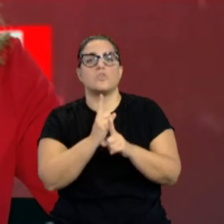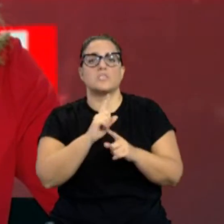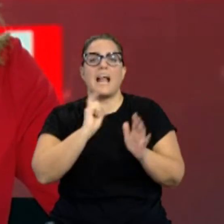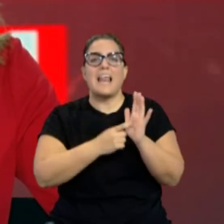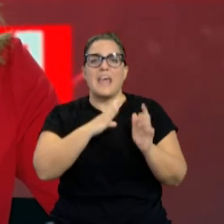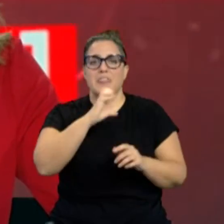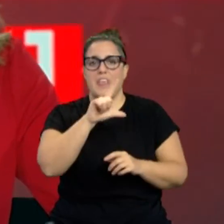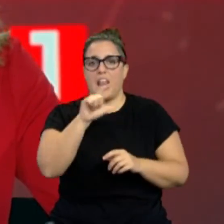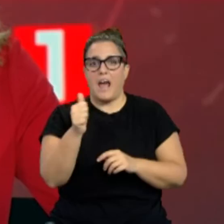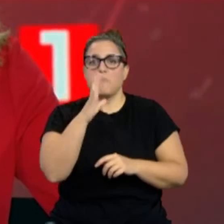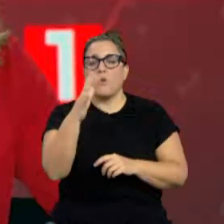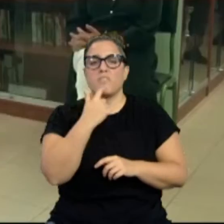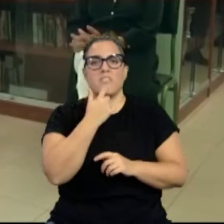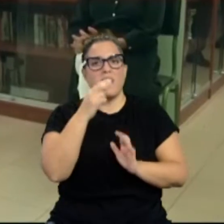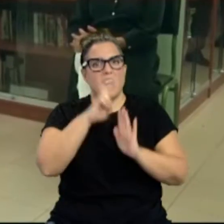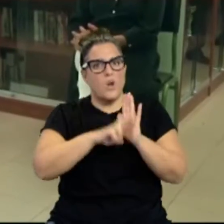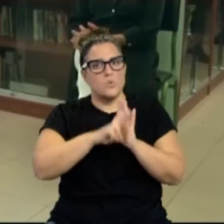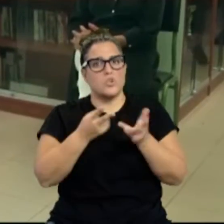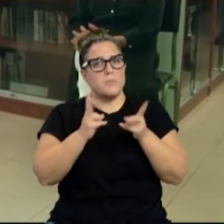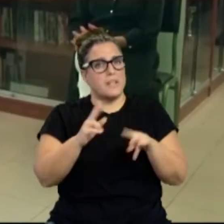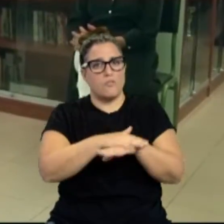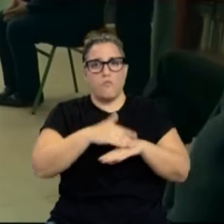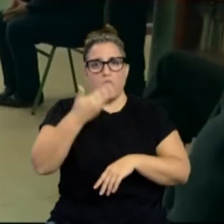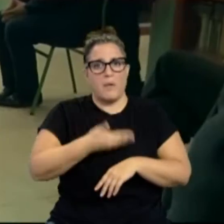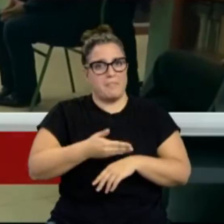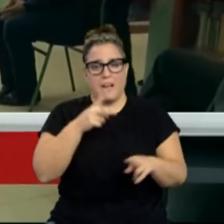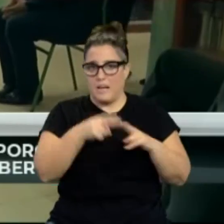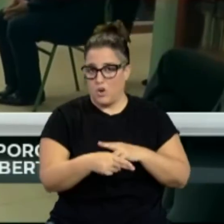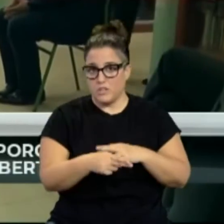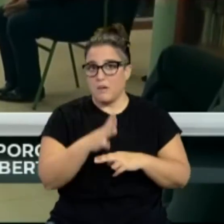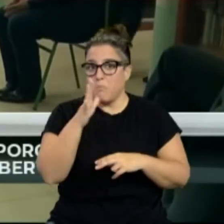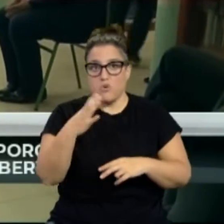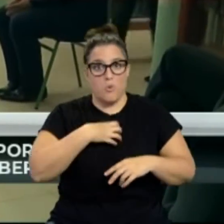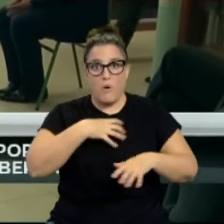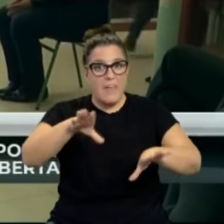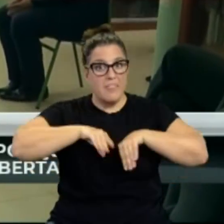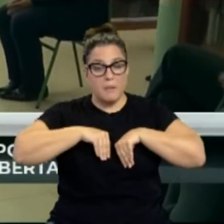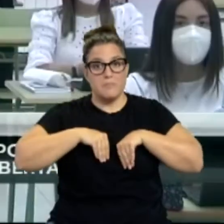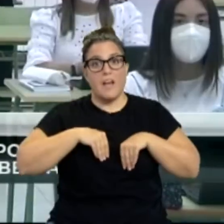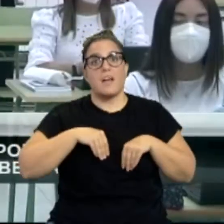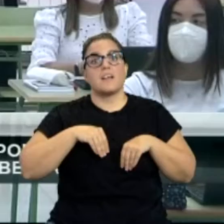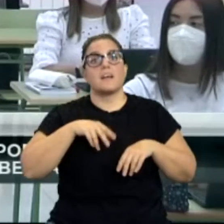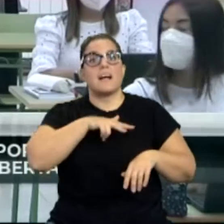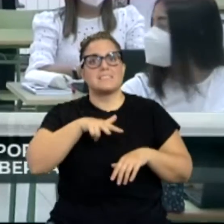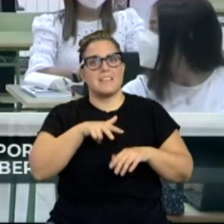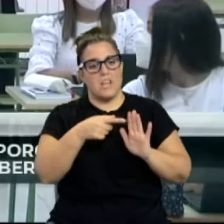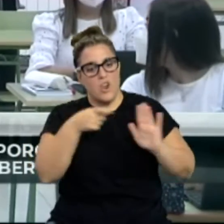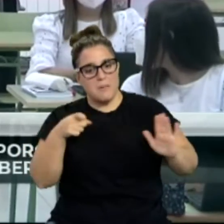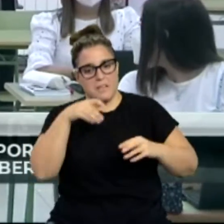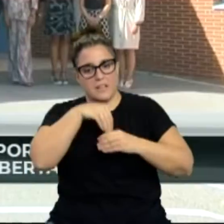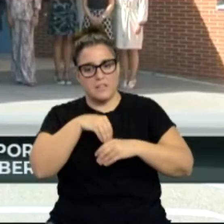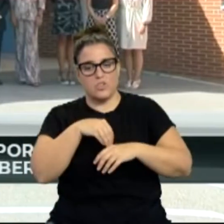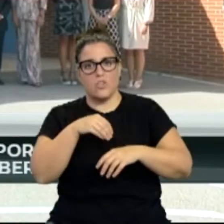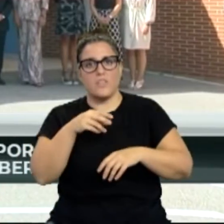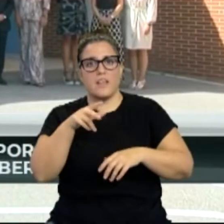derechos y libertades fundamentales. Consideran inaceptable que se elimine el español como lengua vehicular en la enseñanza. Aseguran